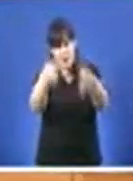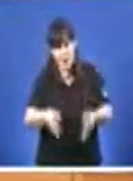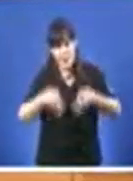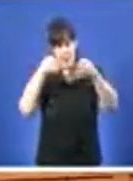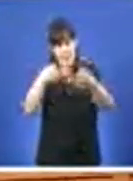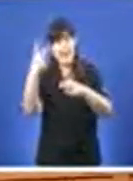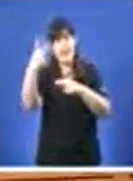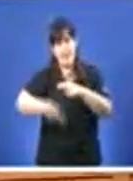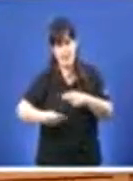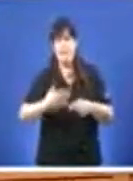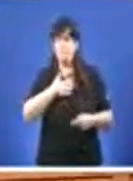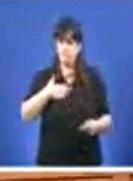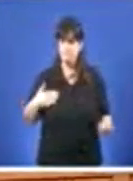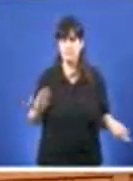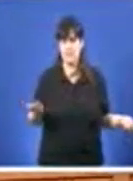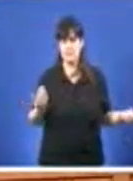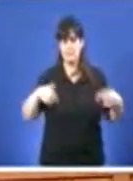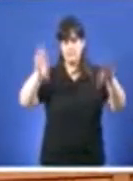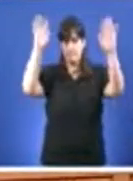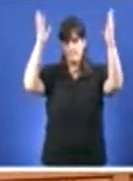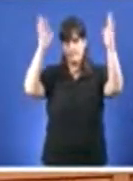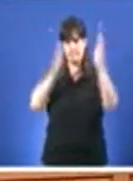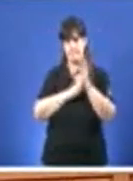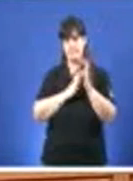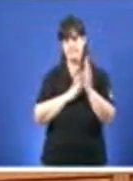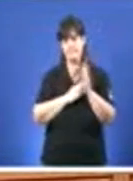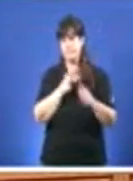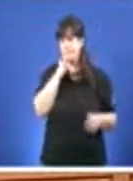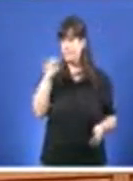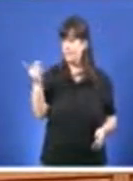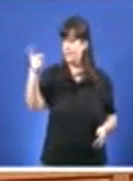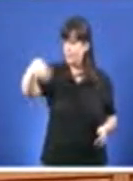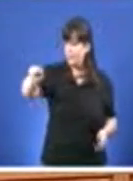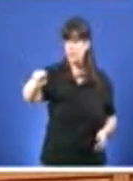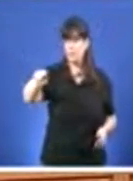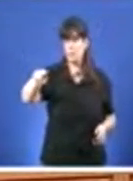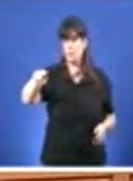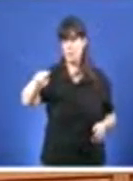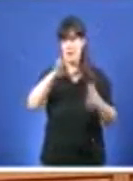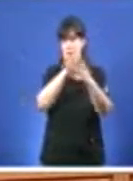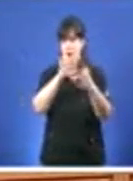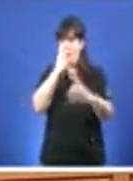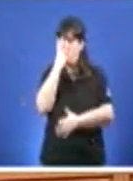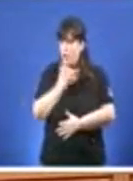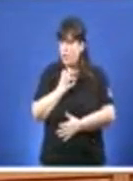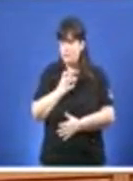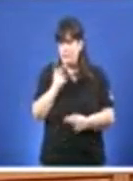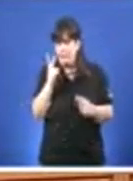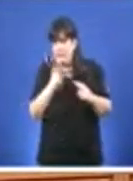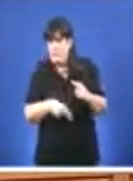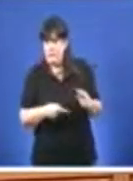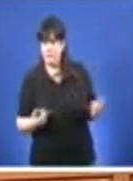Porque vostede evita os acordos serios e limítase os sextos. Sextos tan